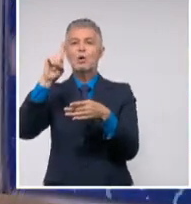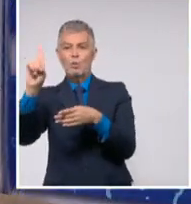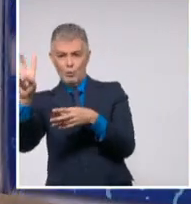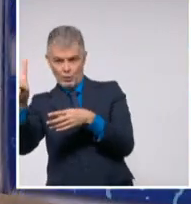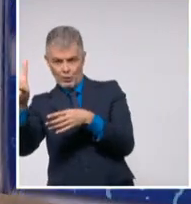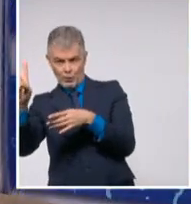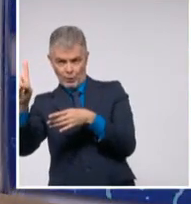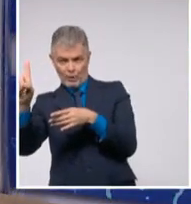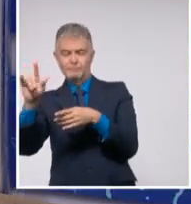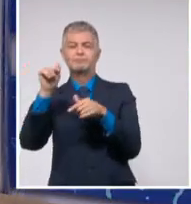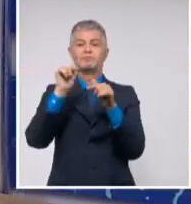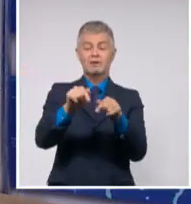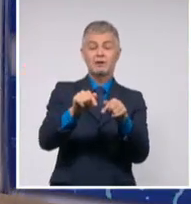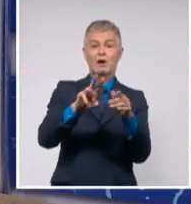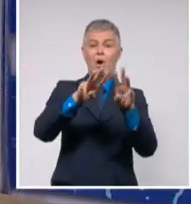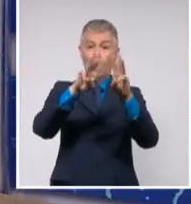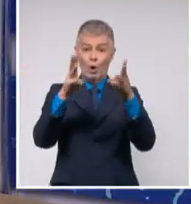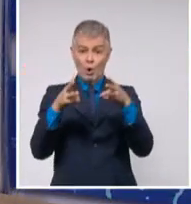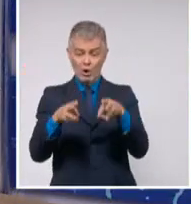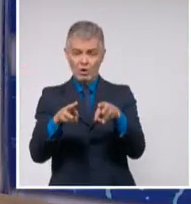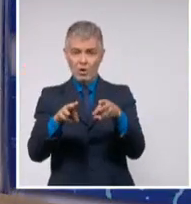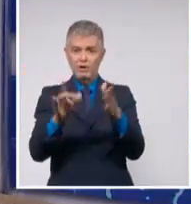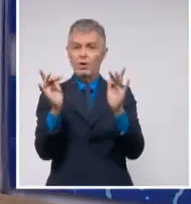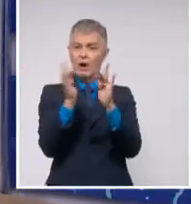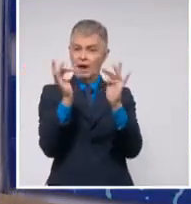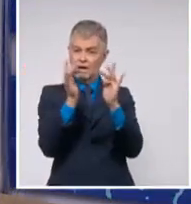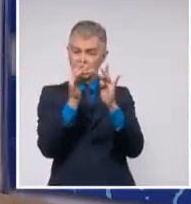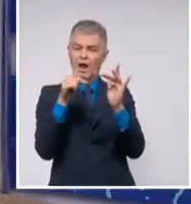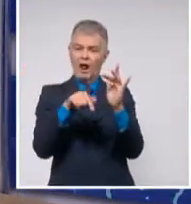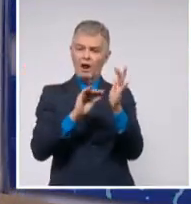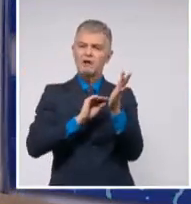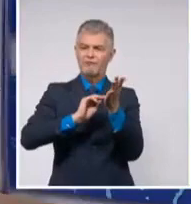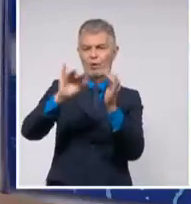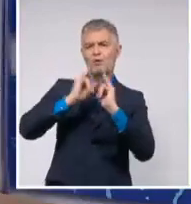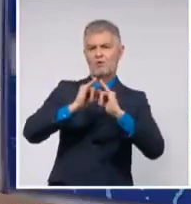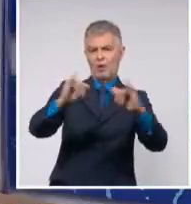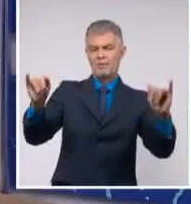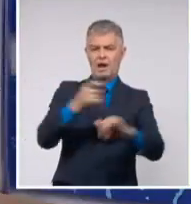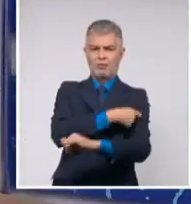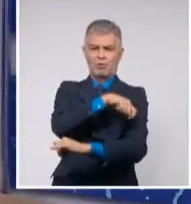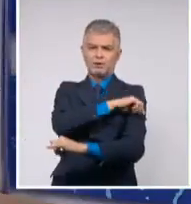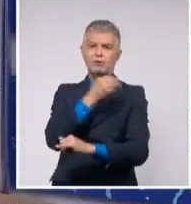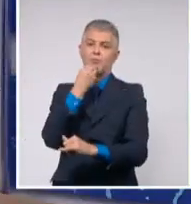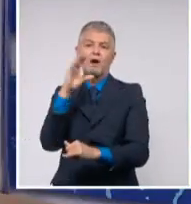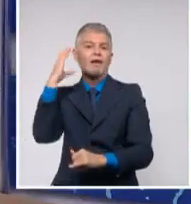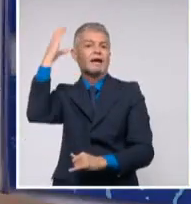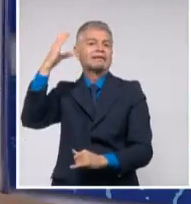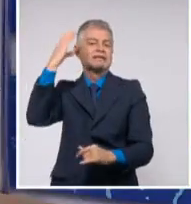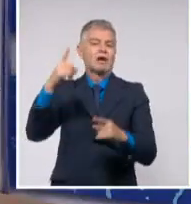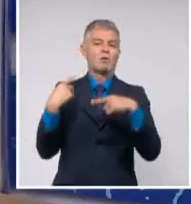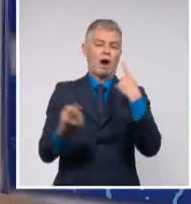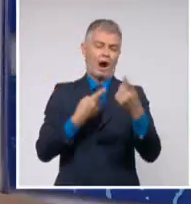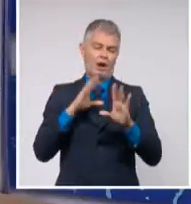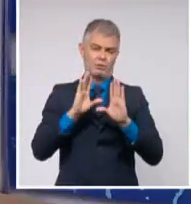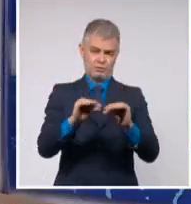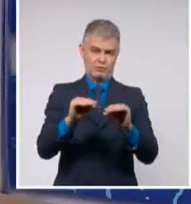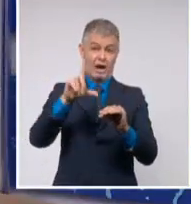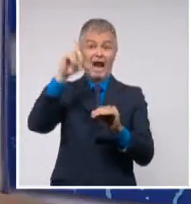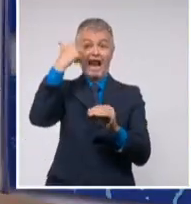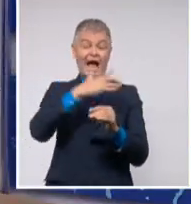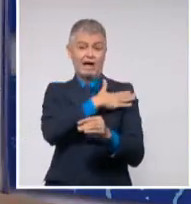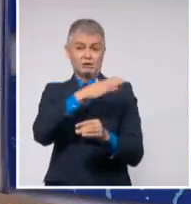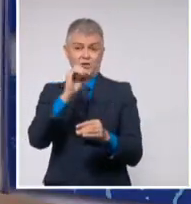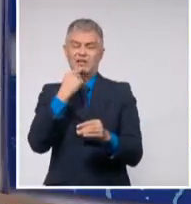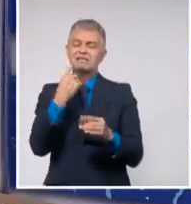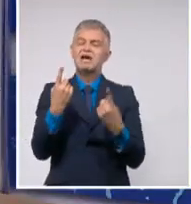electrónico para que la población pueda emitir sus opiniones y propuestas. Esteban Lazo Hernández orientó a reforzar la labor de